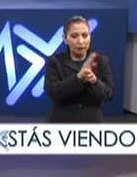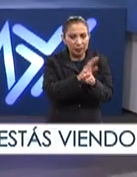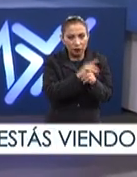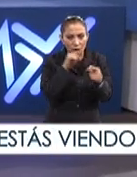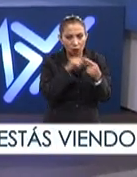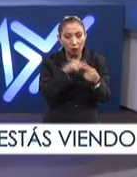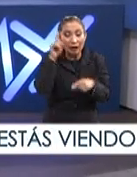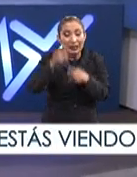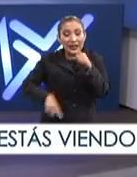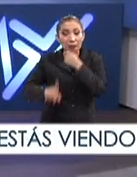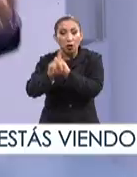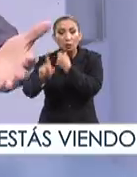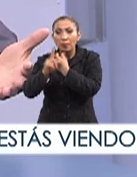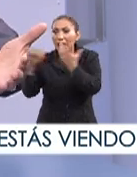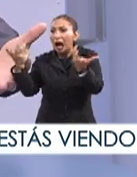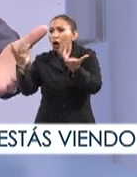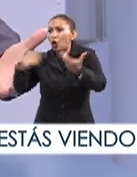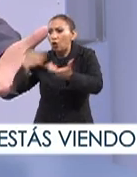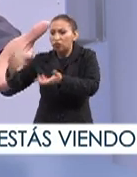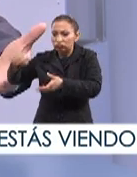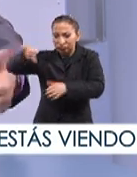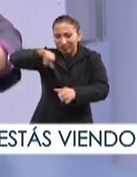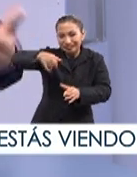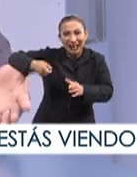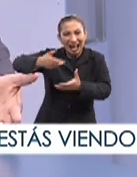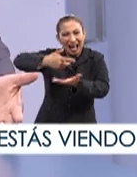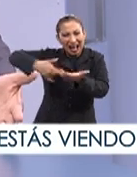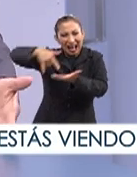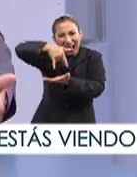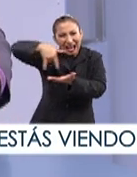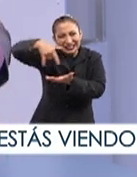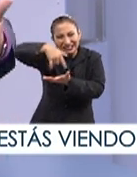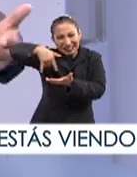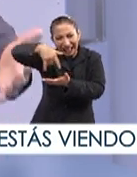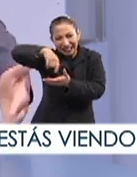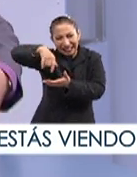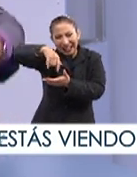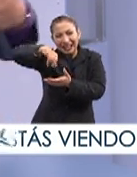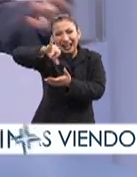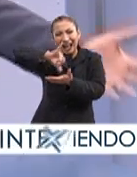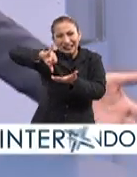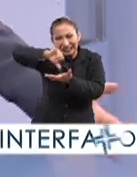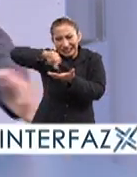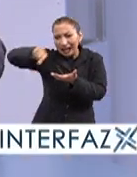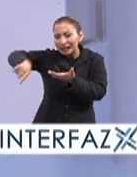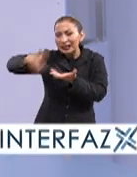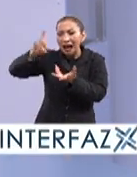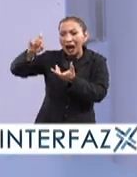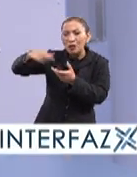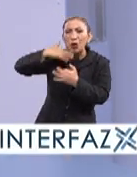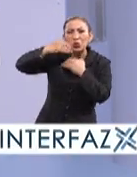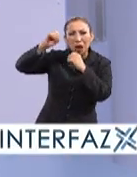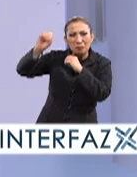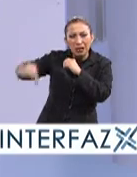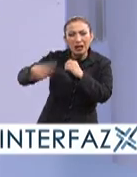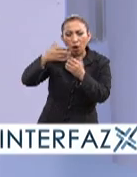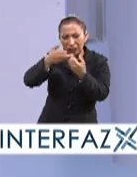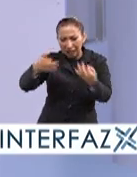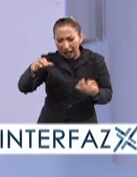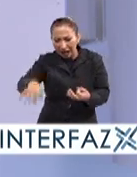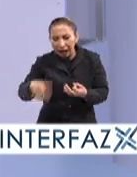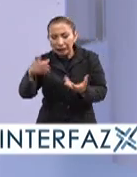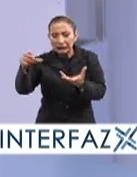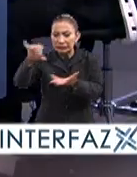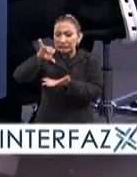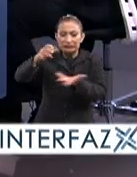Uno, quitas el problema de qué hacer con un residuo que estás generando y que te puede contaminar el agua, te puede contaminar el suelo si no